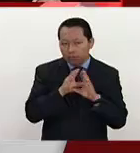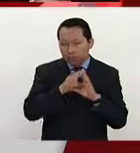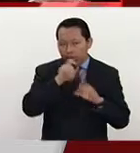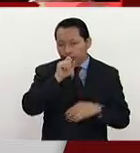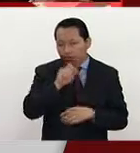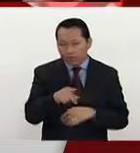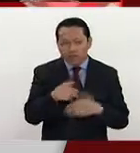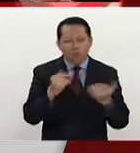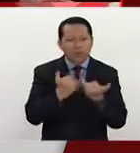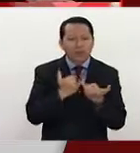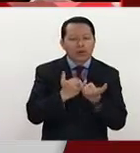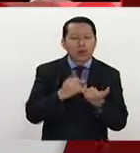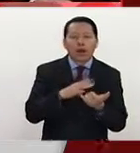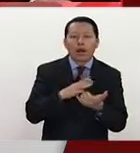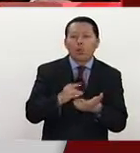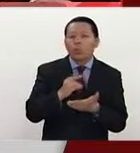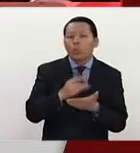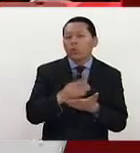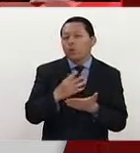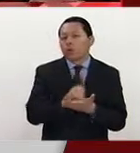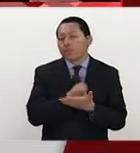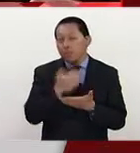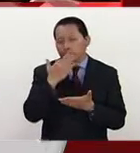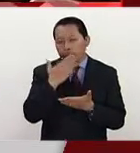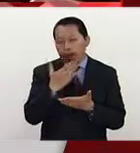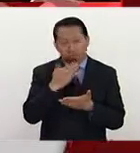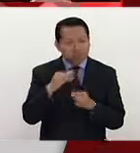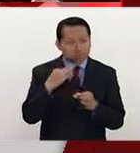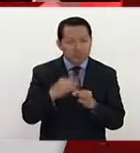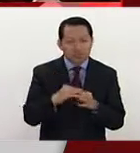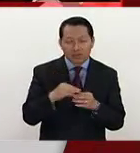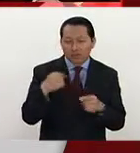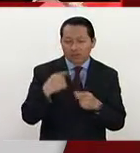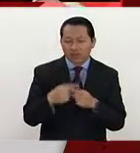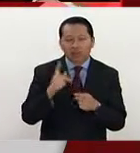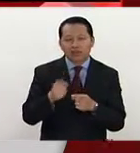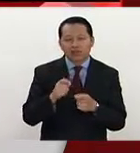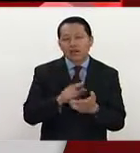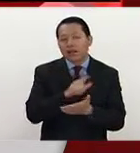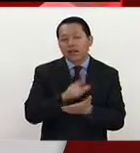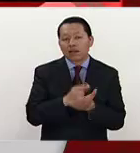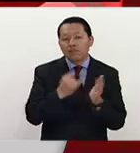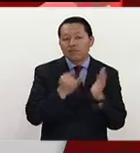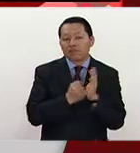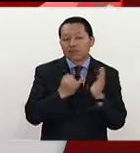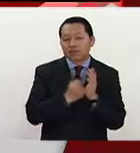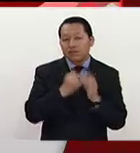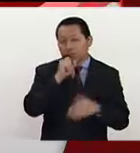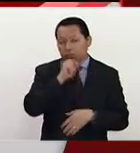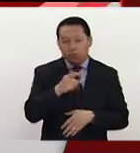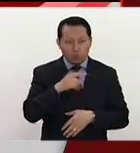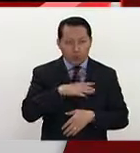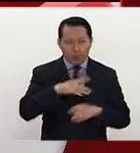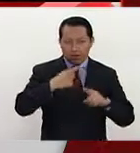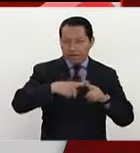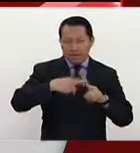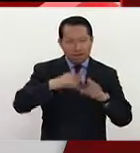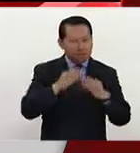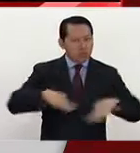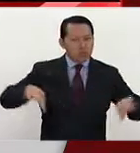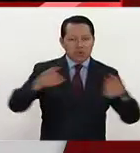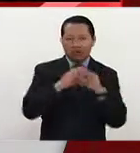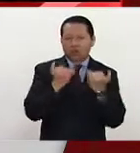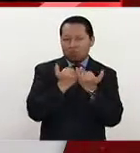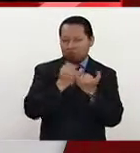pues hasta cierto punto su única victoria legislativa que ha sido a lo largo del año, que fue la reforma fiscal. Y hace pues ahí puntos importantes